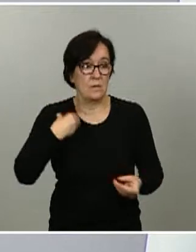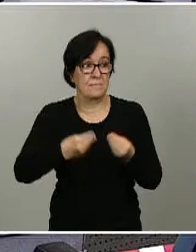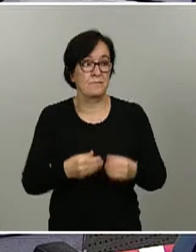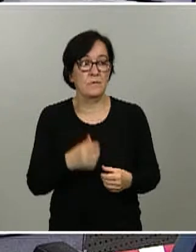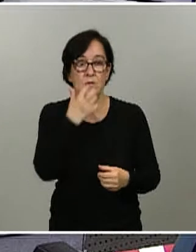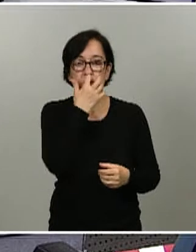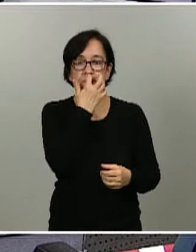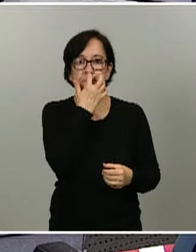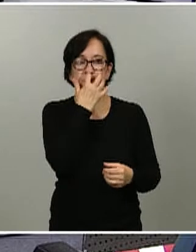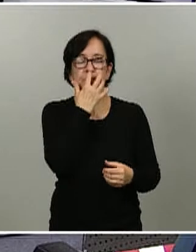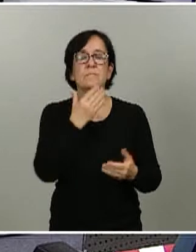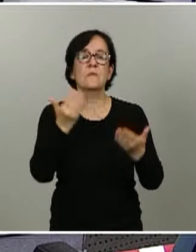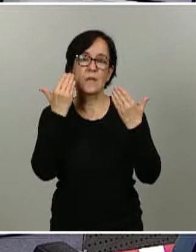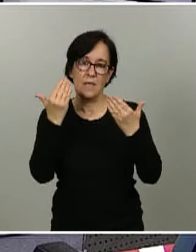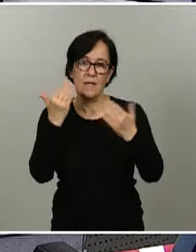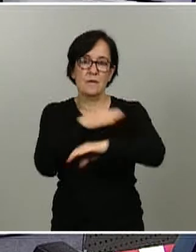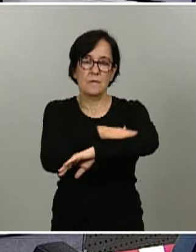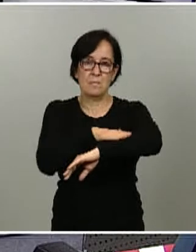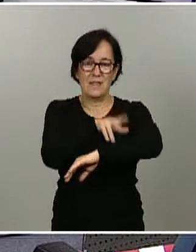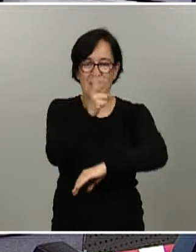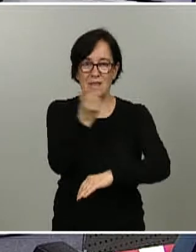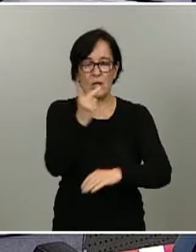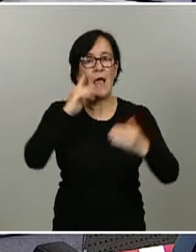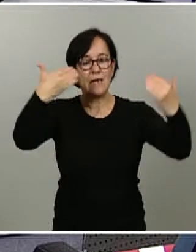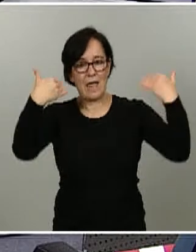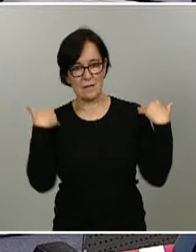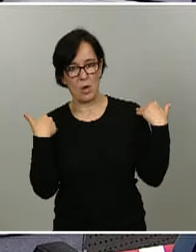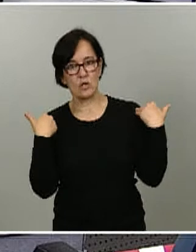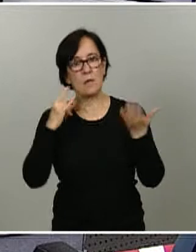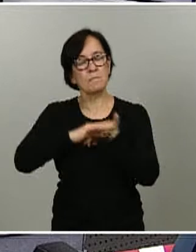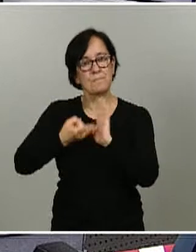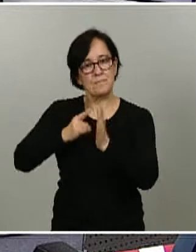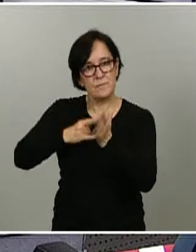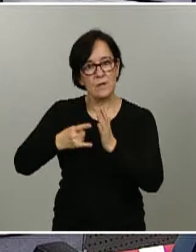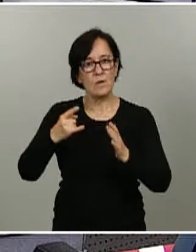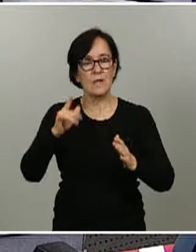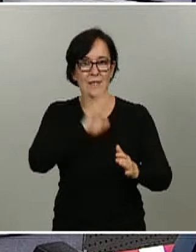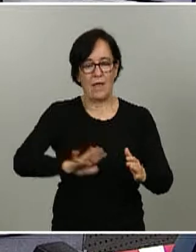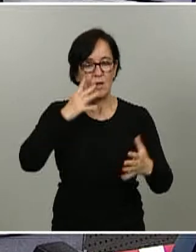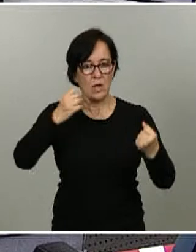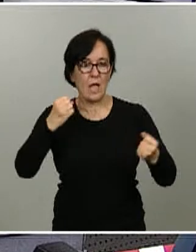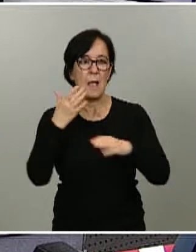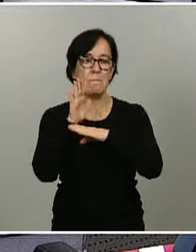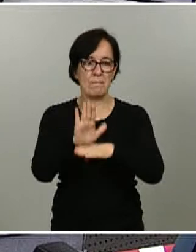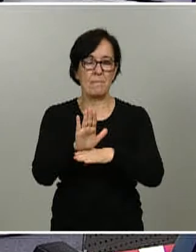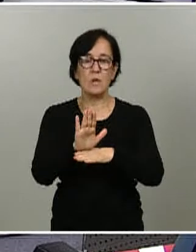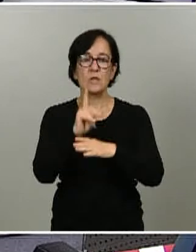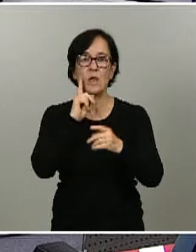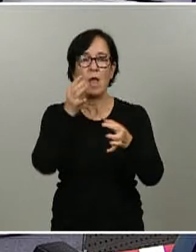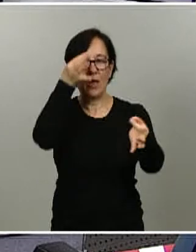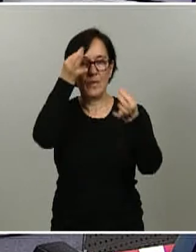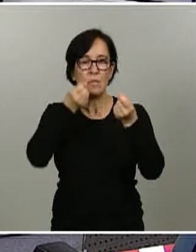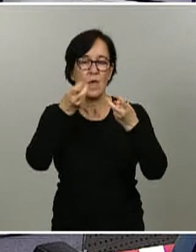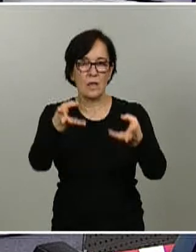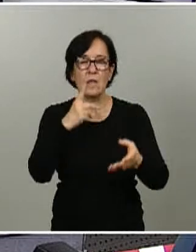Gracias, ministros y responsables del Sistema Nacional de Salud que han presentado estos datos. Comenzamos con